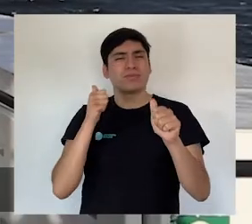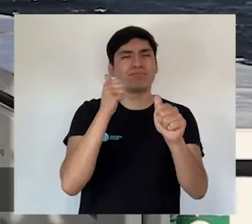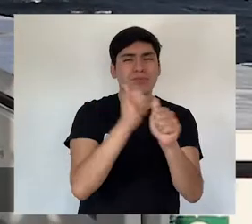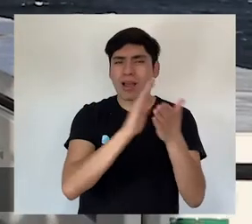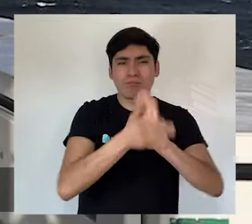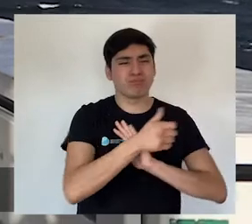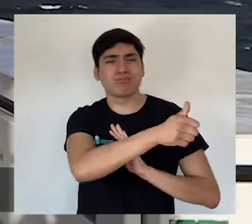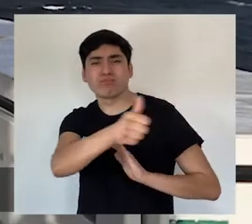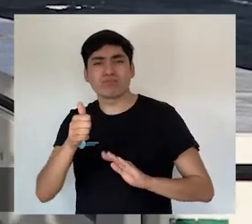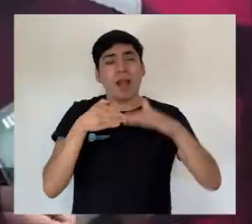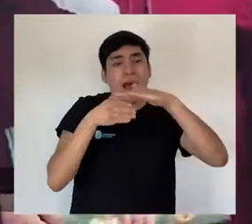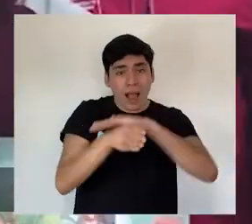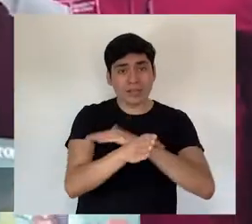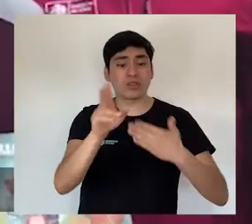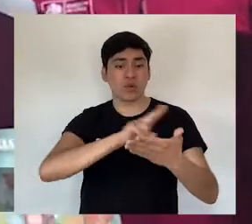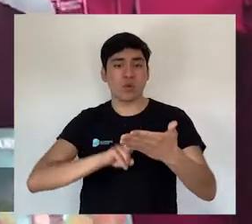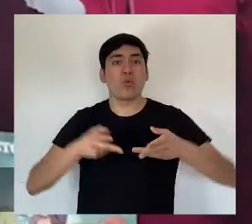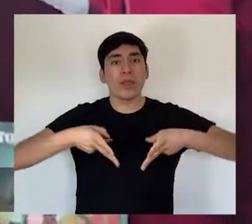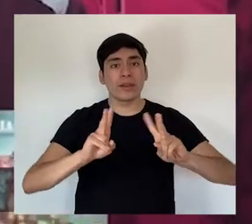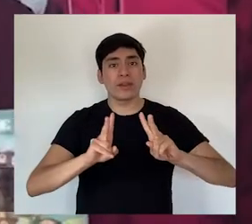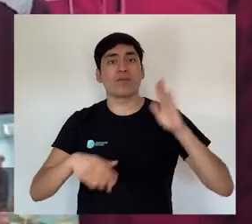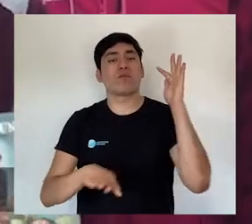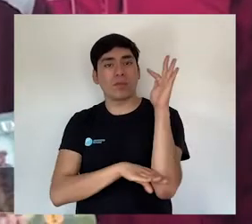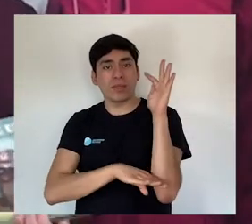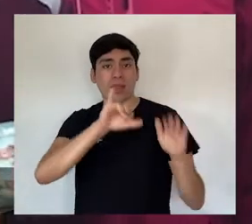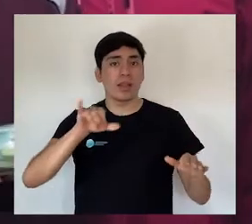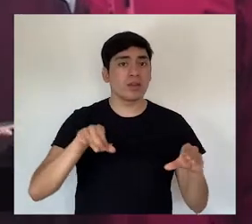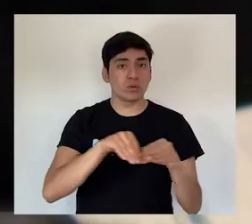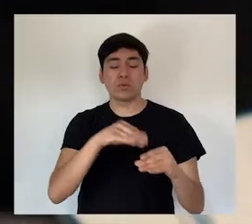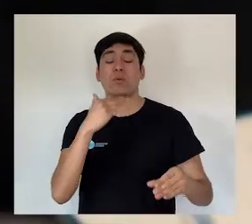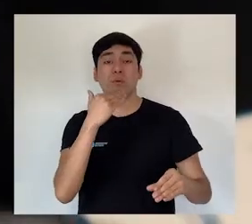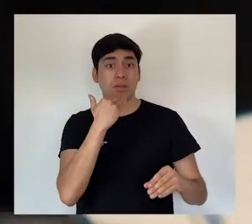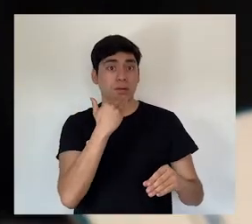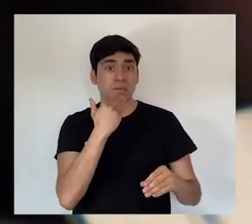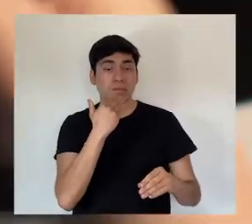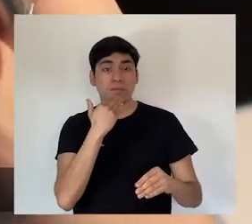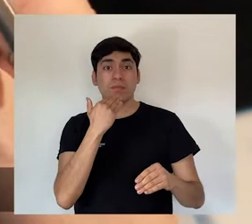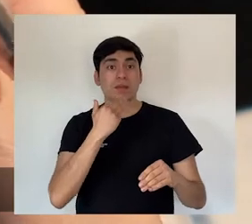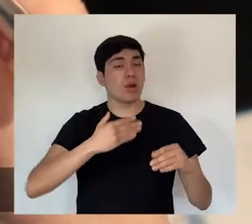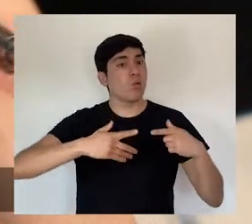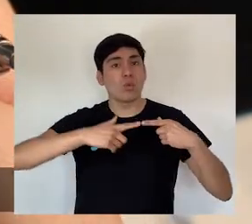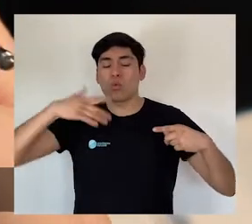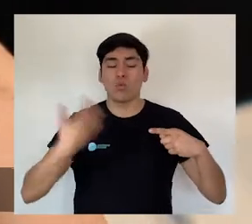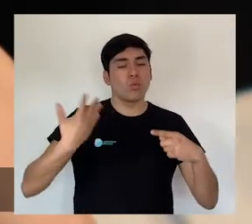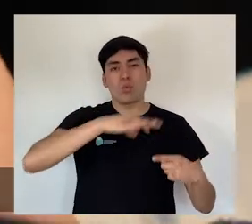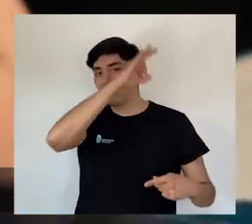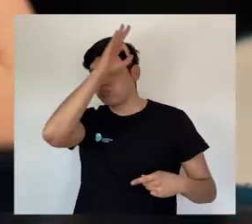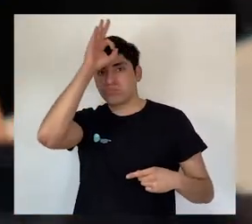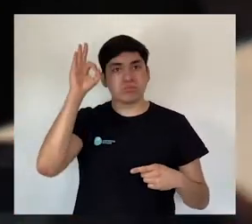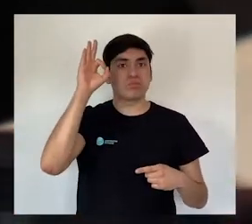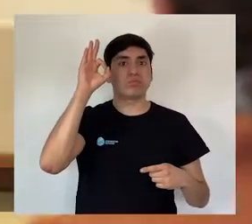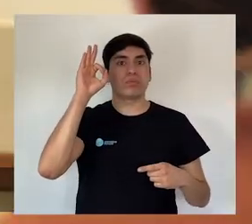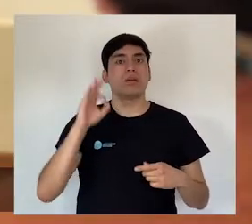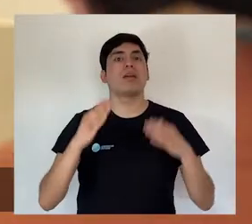población, instalar el acceso a la lectura como un derecho fundamental e inclusivo, también relevar los pueblos